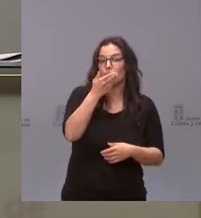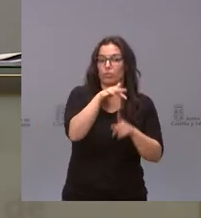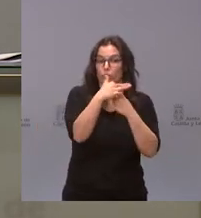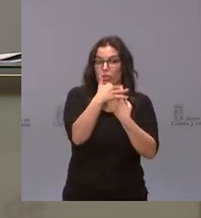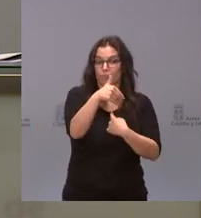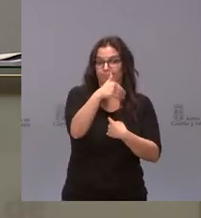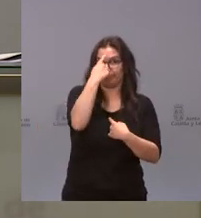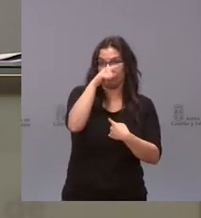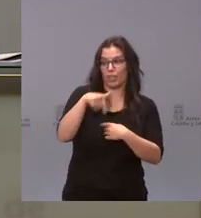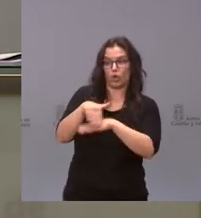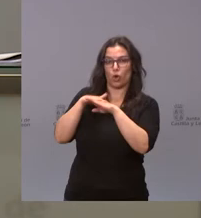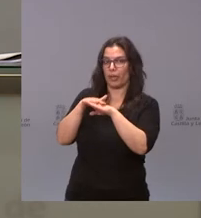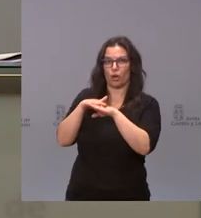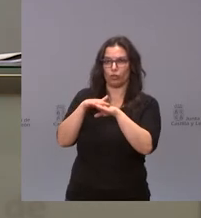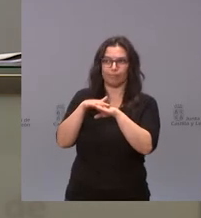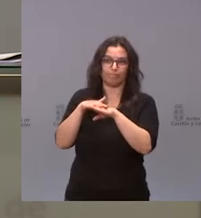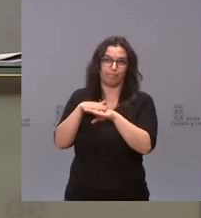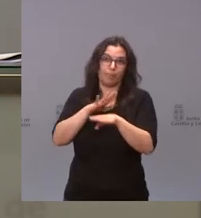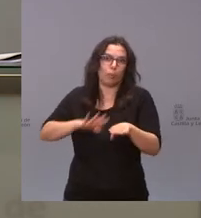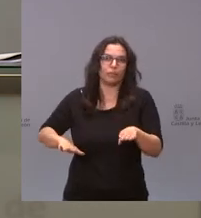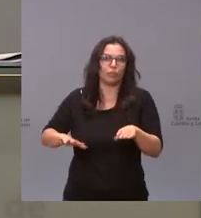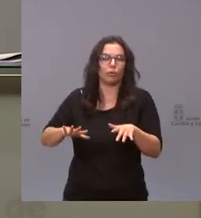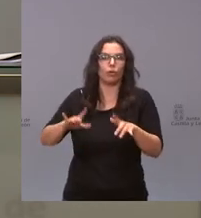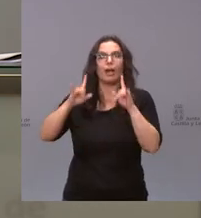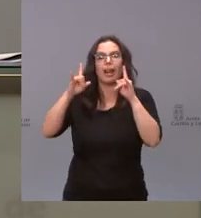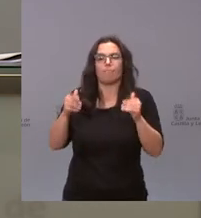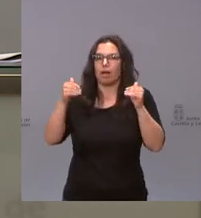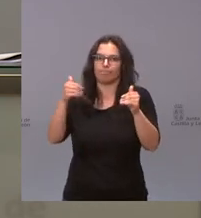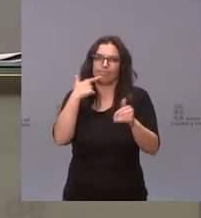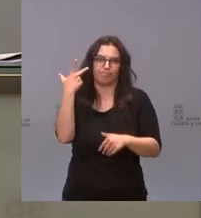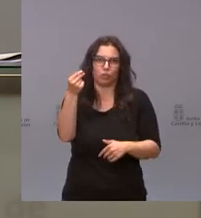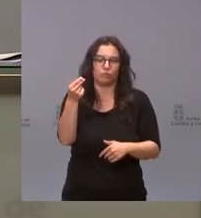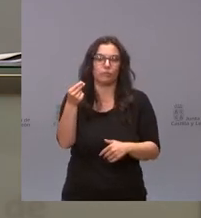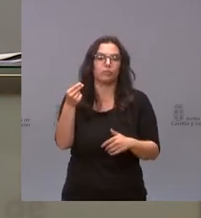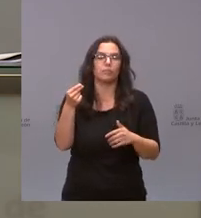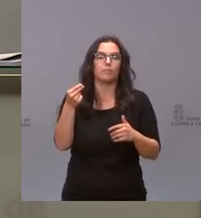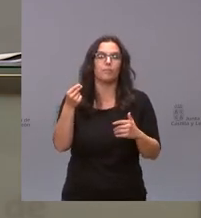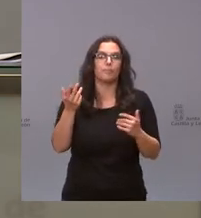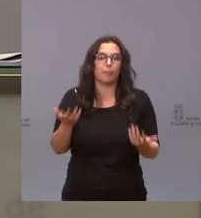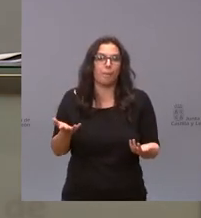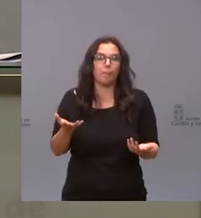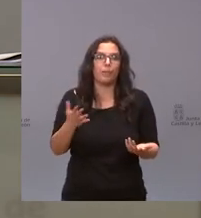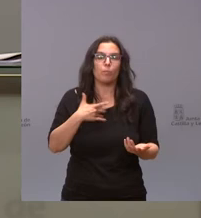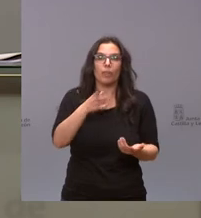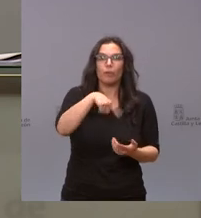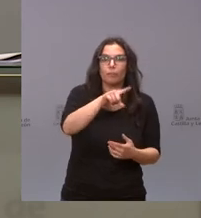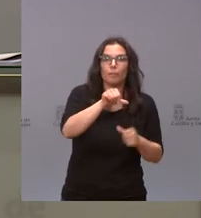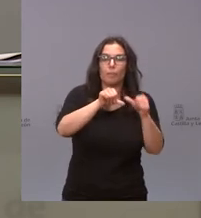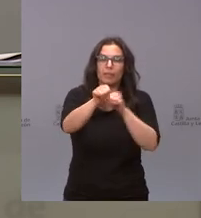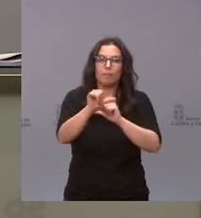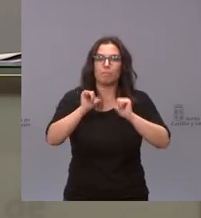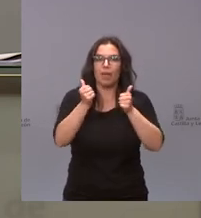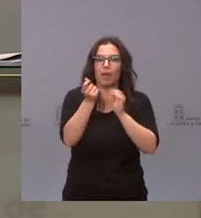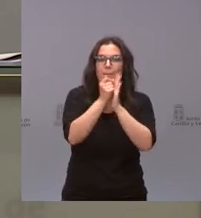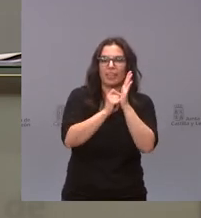actualmente y el gobierno no está dispuesto por ahora a prorrogar el estado de alarma ir aliviando algunas medidas